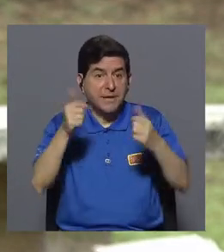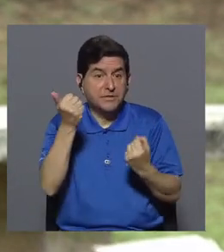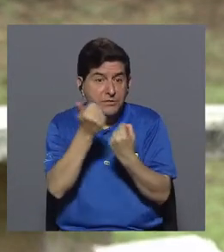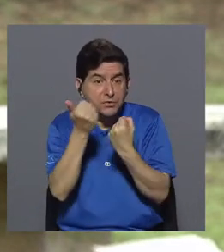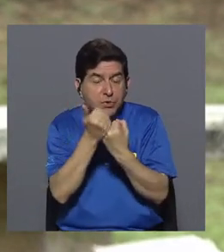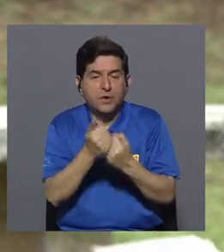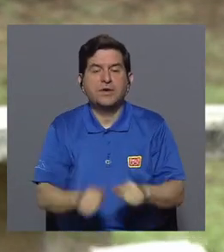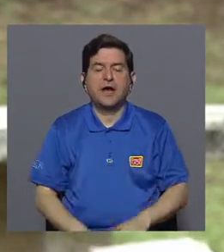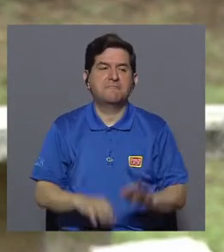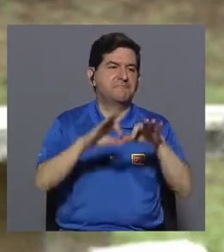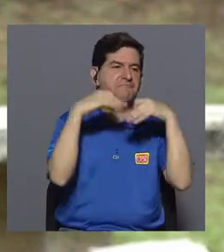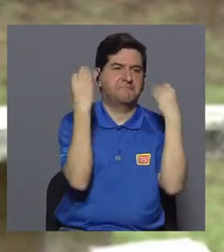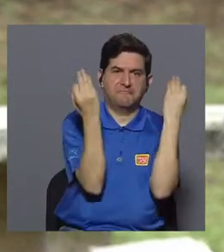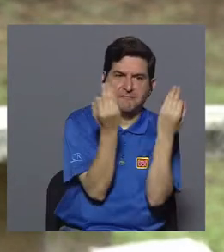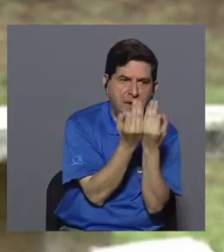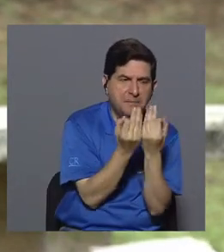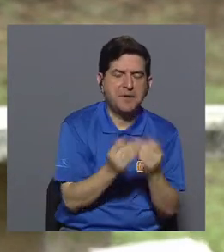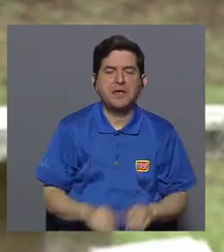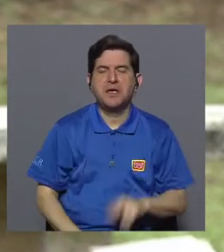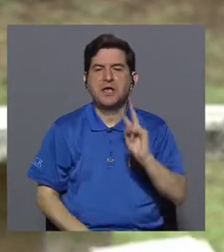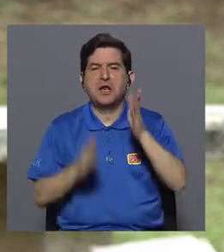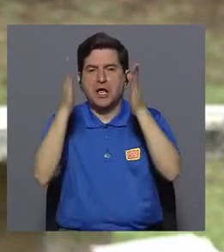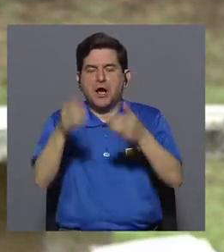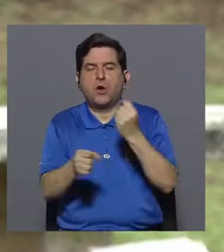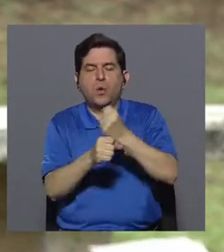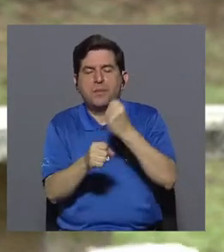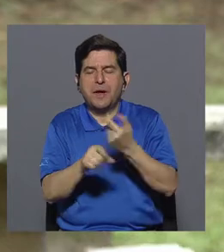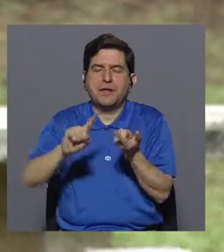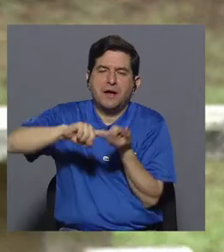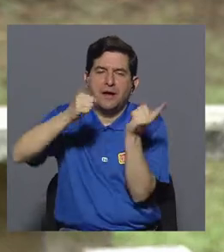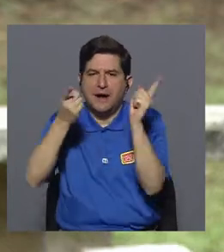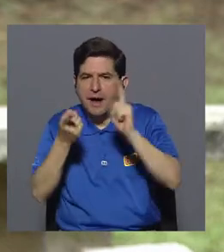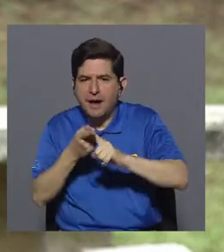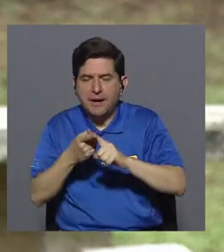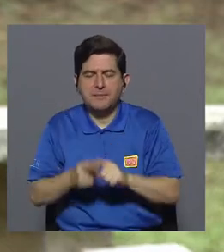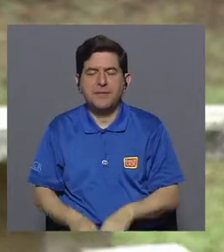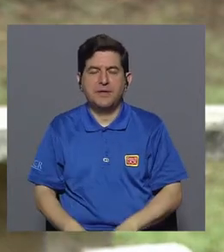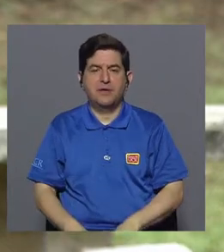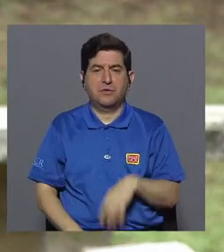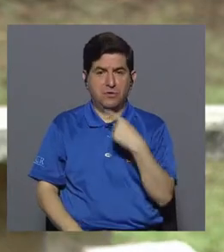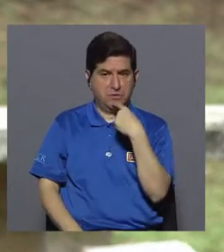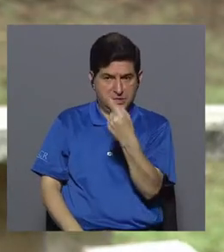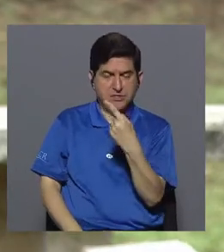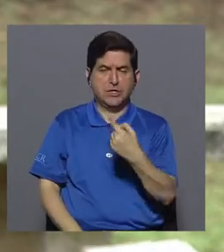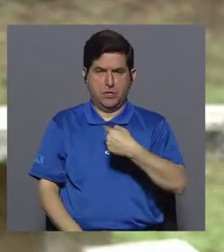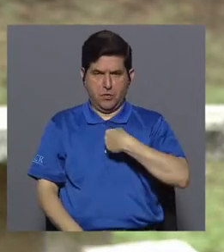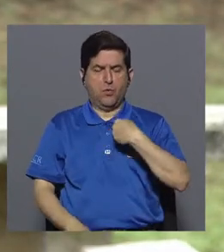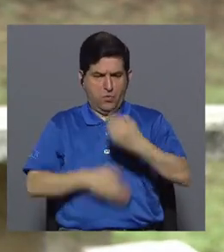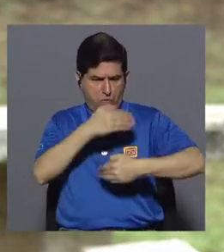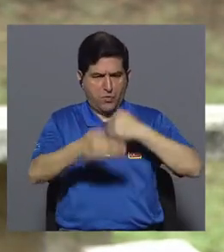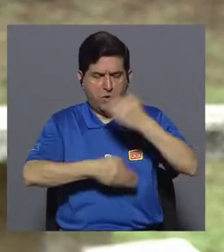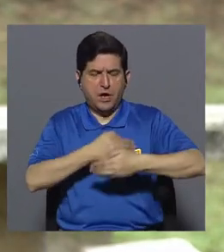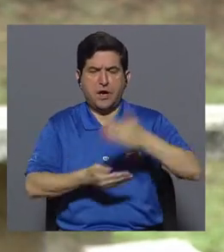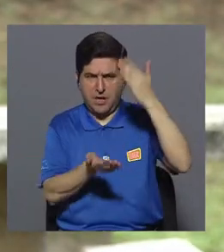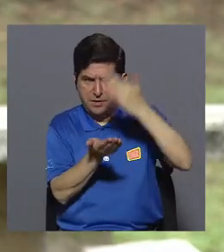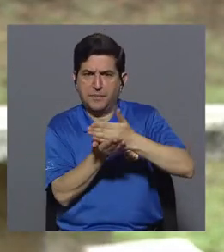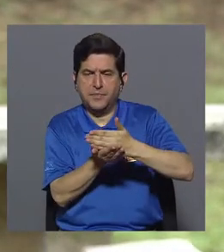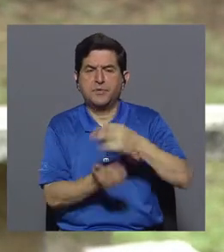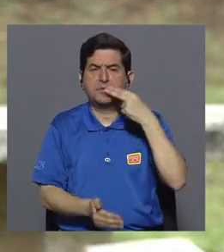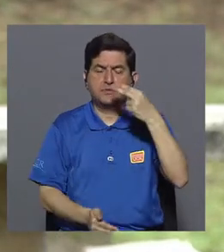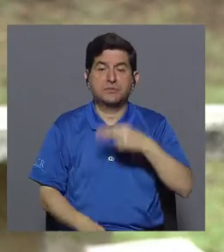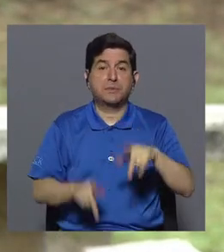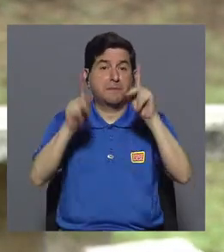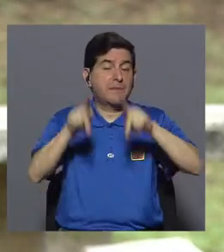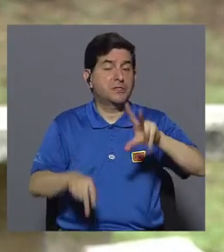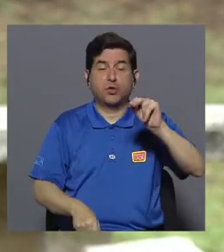familiar, ese compañero de trabajo, ese amigo al que ellos decidan contarles que están en el proceso de cesación, debe ser una persona que no fume,